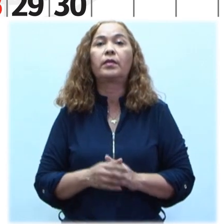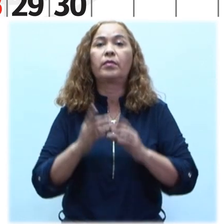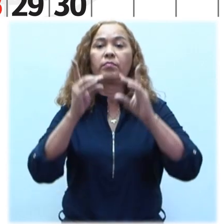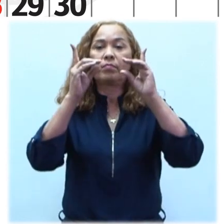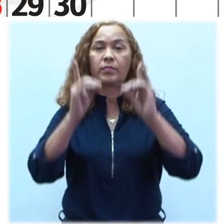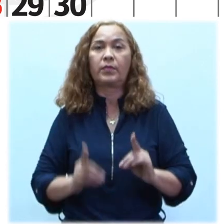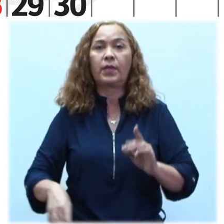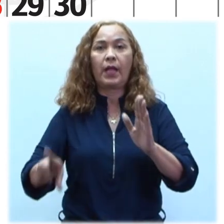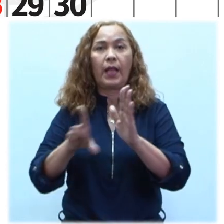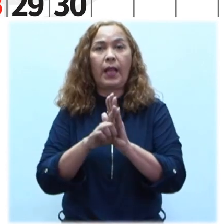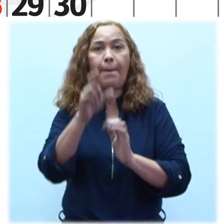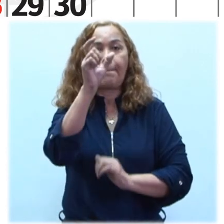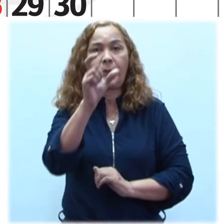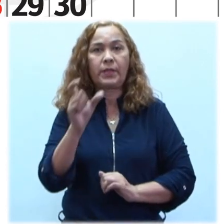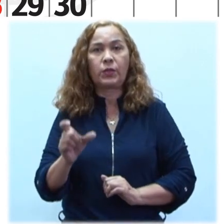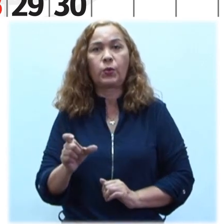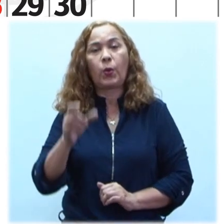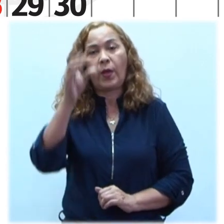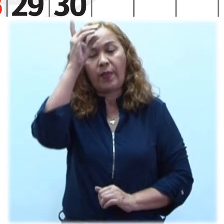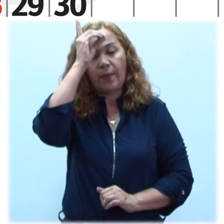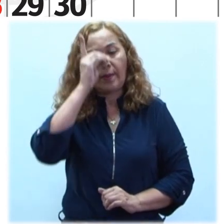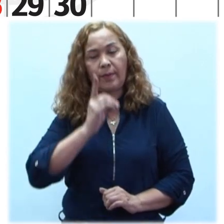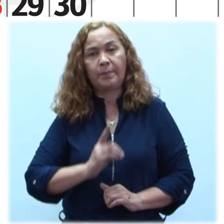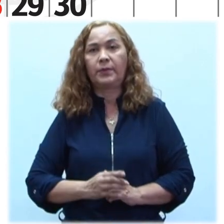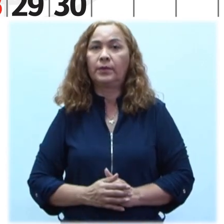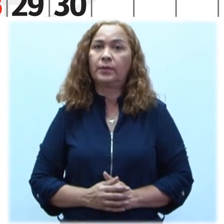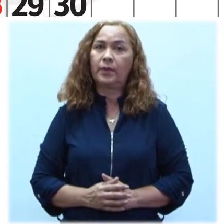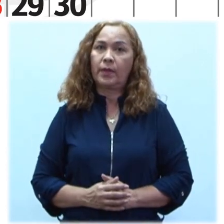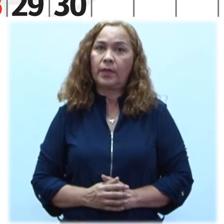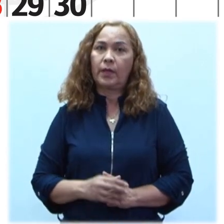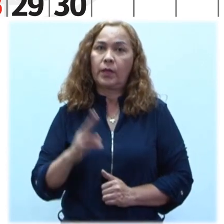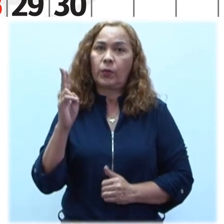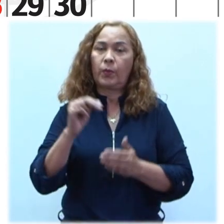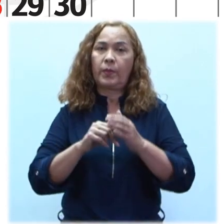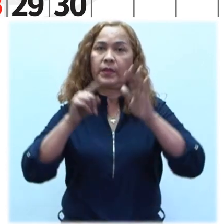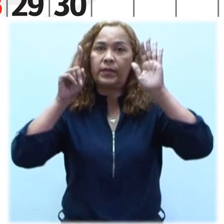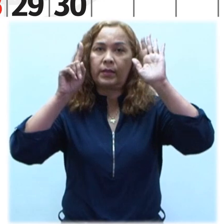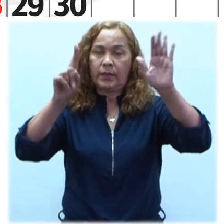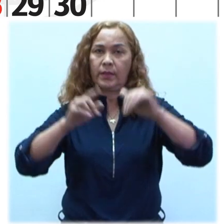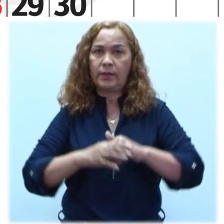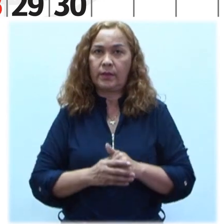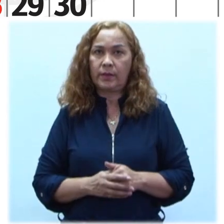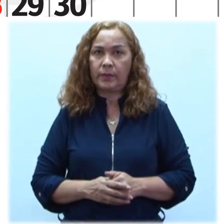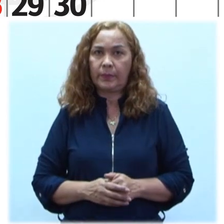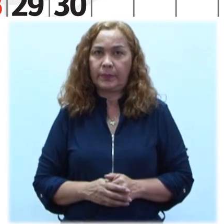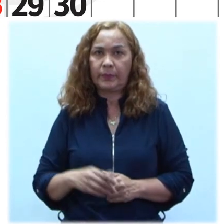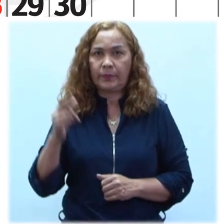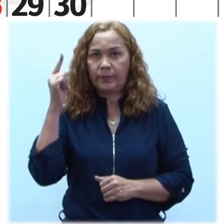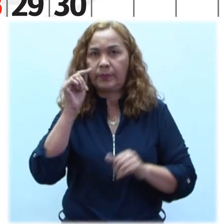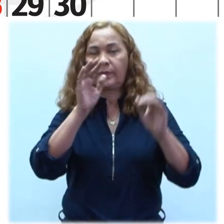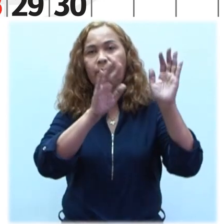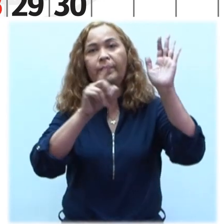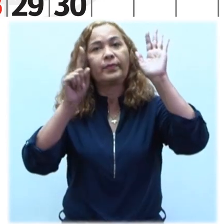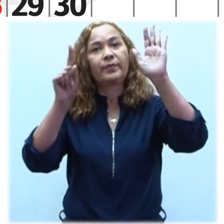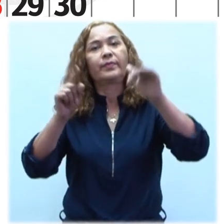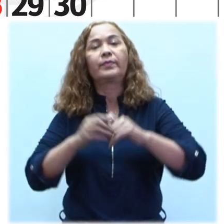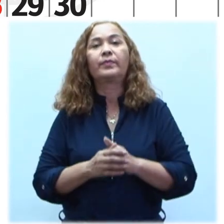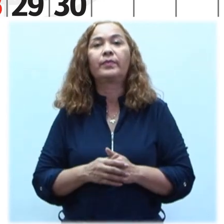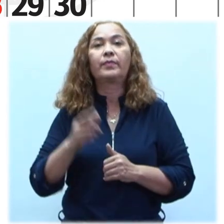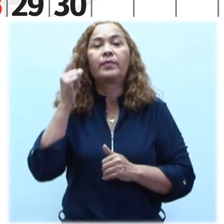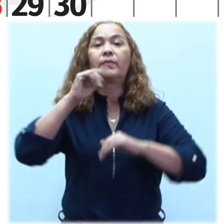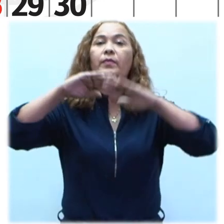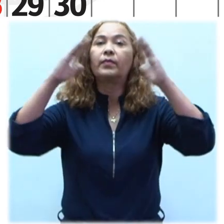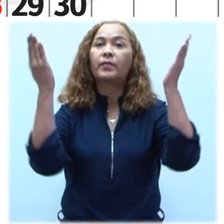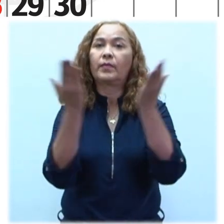Promulgación de la Ley para Personas con Discapacidad 2006 Día 16